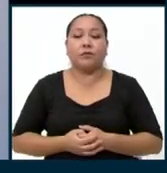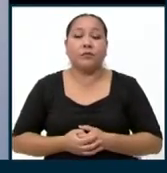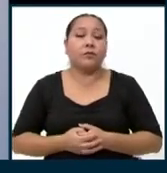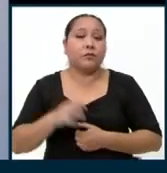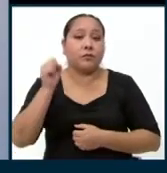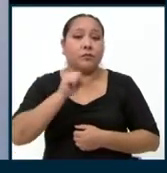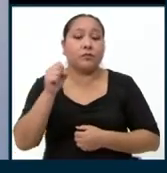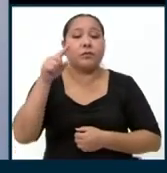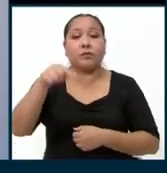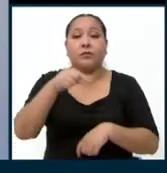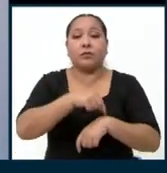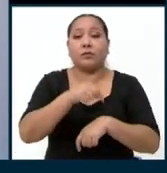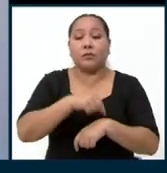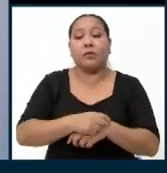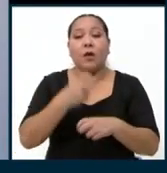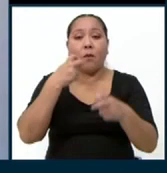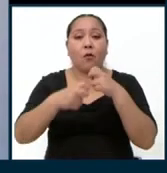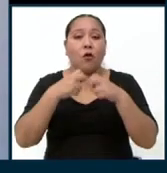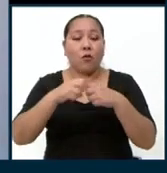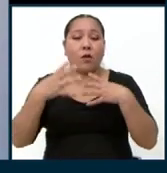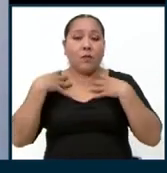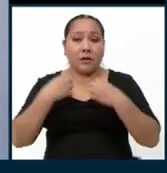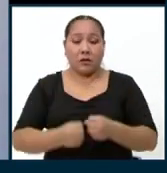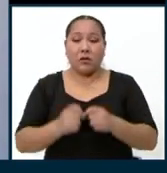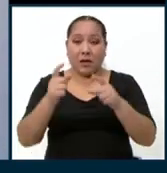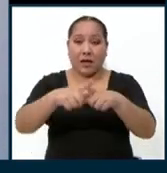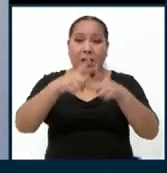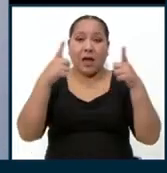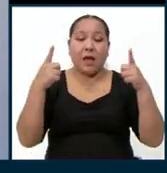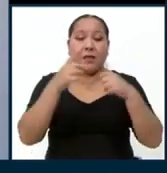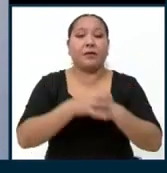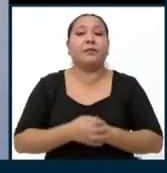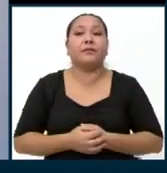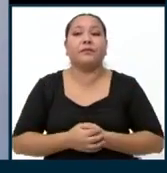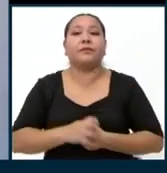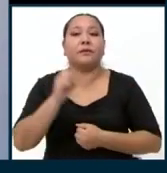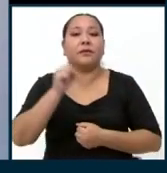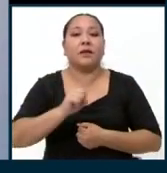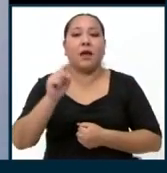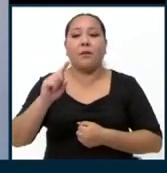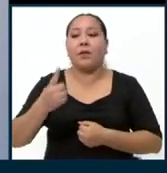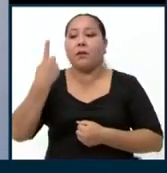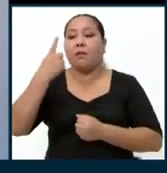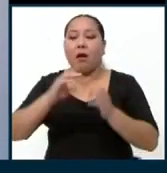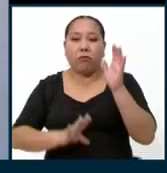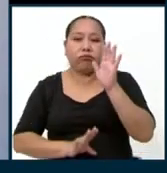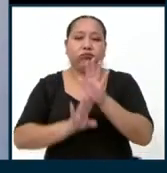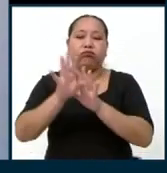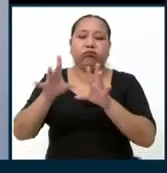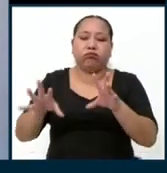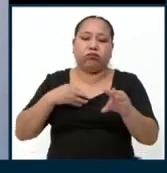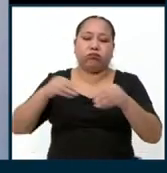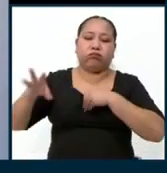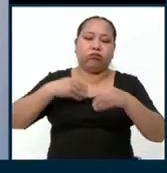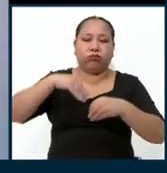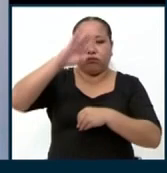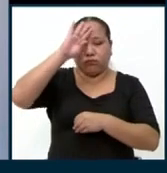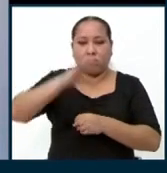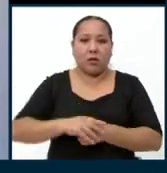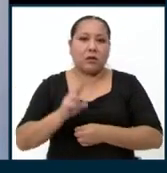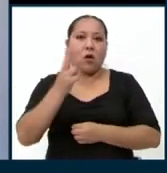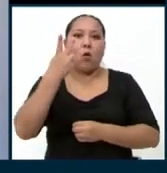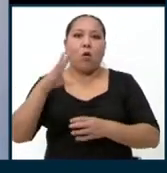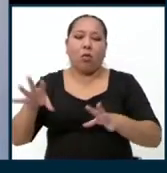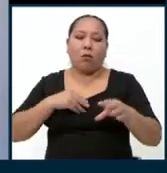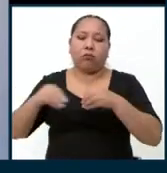Efectivamente, estamos en una crisis de salud enorme. El COVID, ¿no? Su primera ola, su segunda ola. De ser así, Erick, si tú fueras